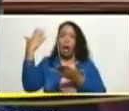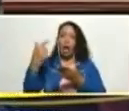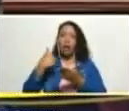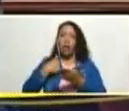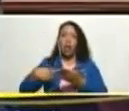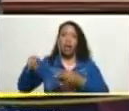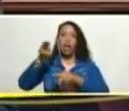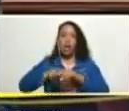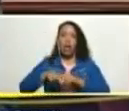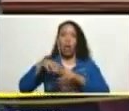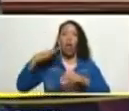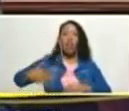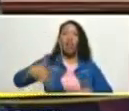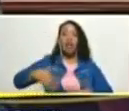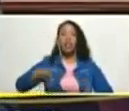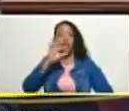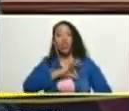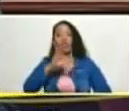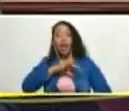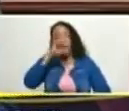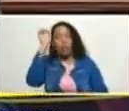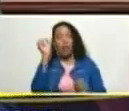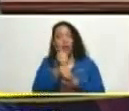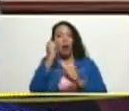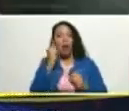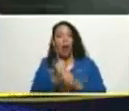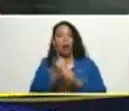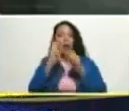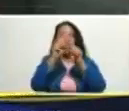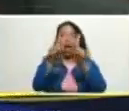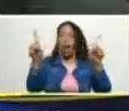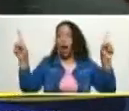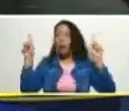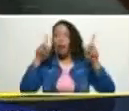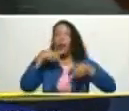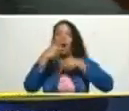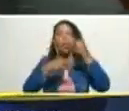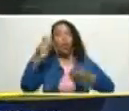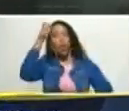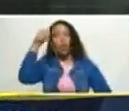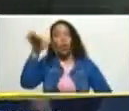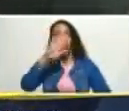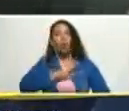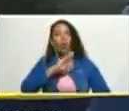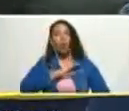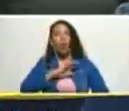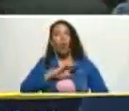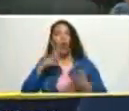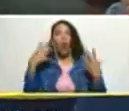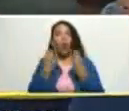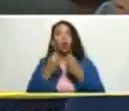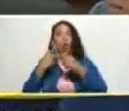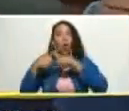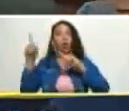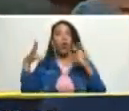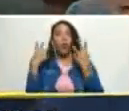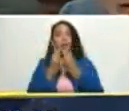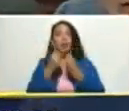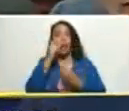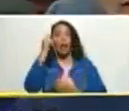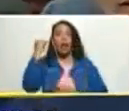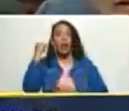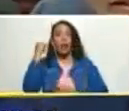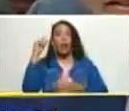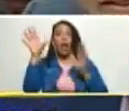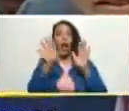escribiendo los derechos sociales laborales ambientales políticos del pueblo junto a otros compañeros y compañeras de la